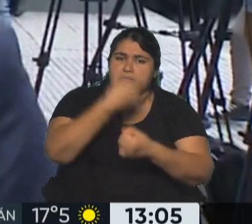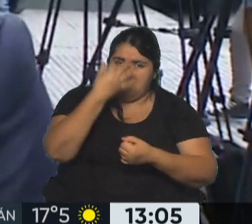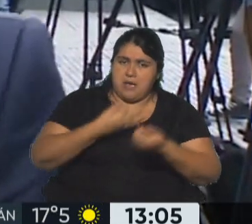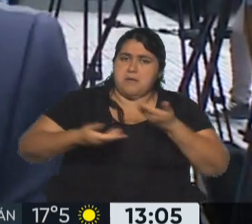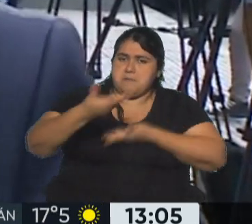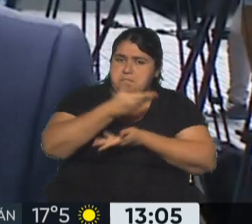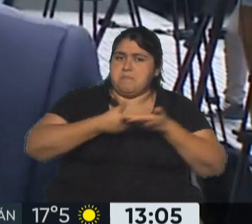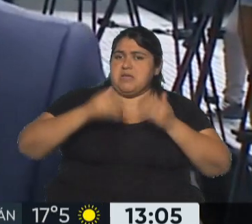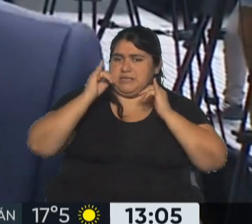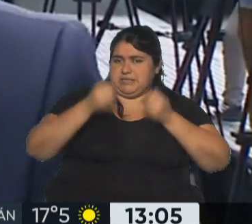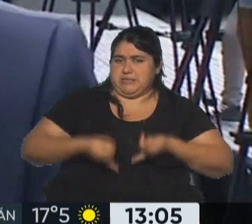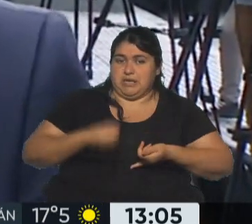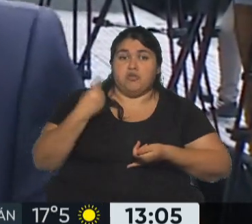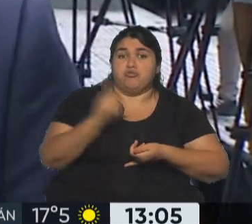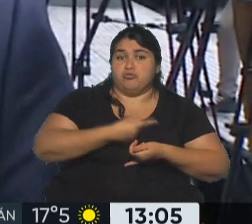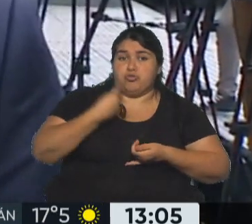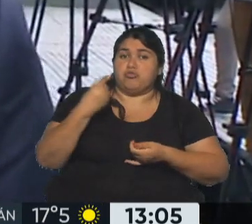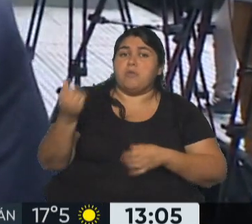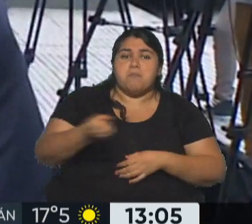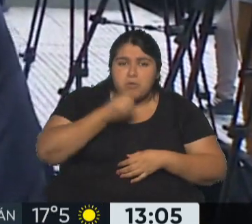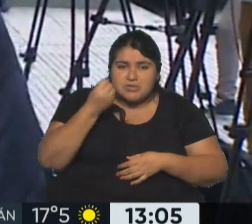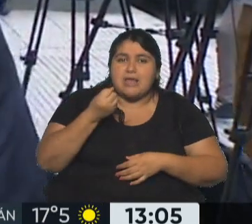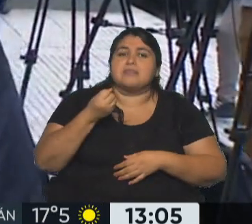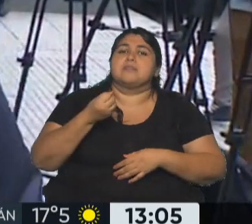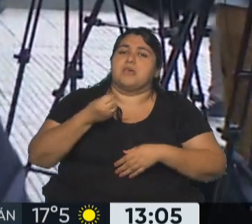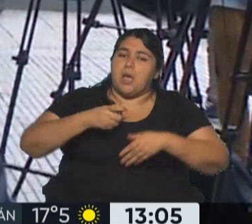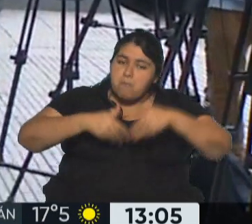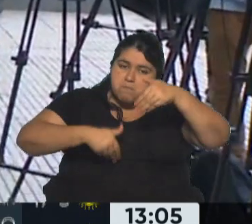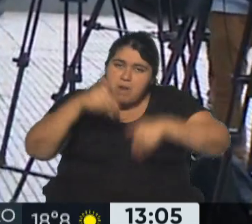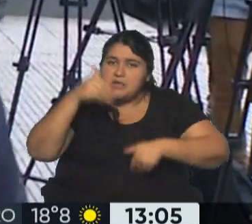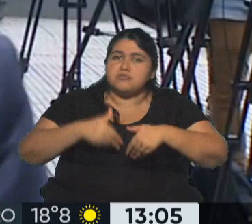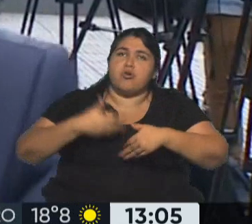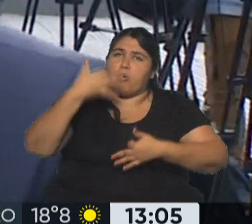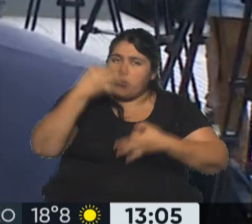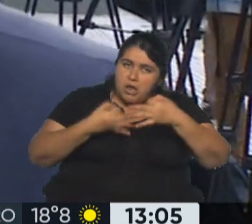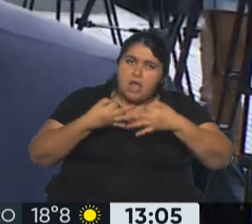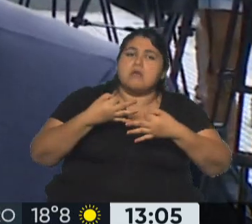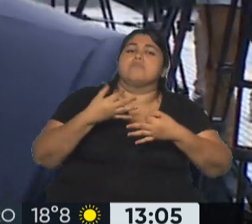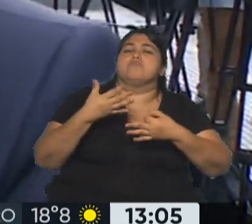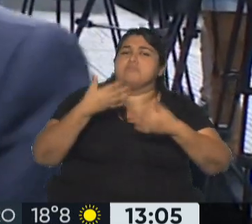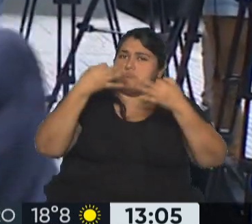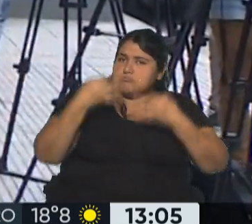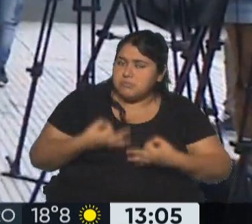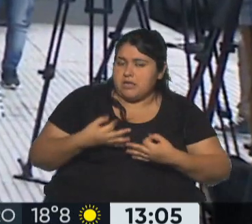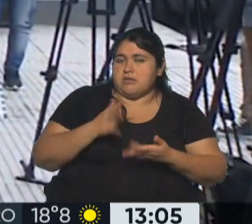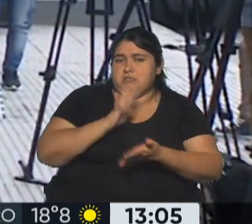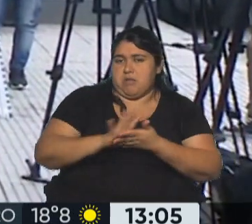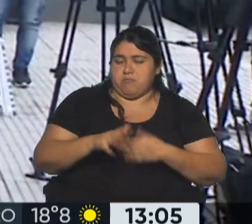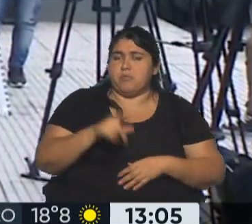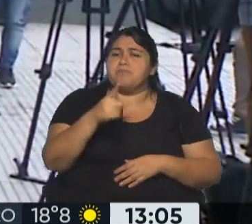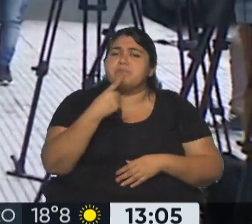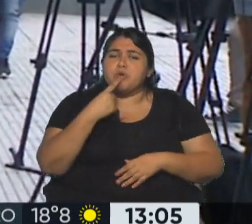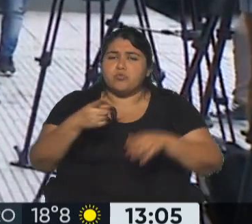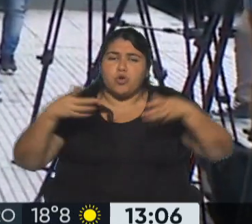programático y que vayamos a un paso competitivo, seria, responsable y respetuoso entre cada uno de los precandidatos. El ala más dura